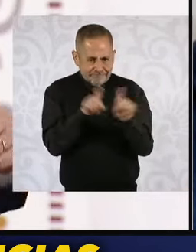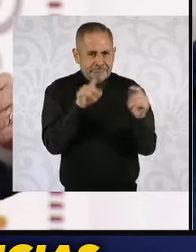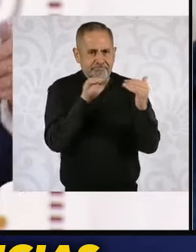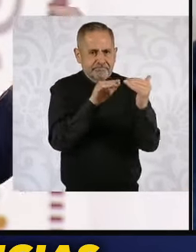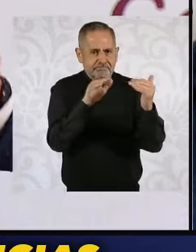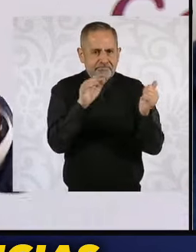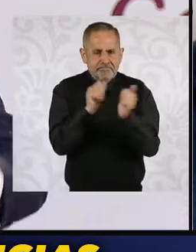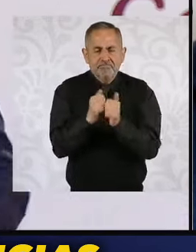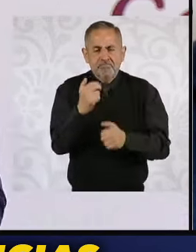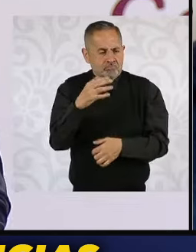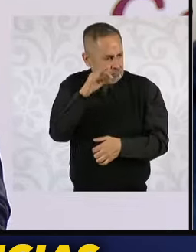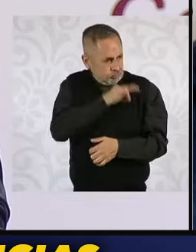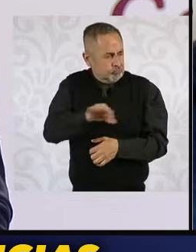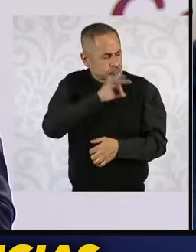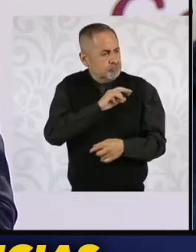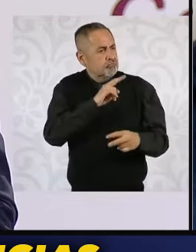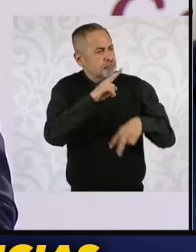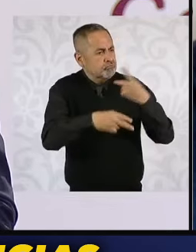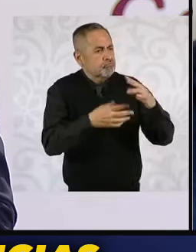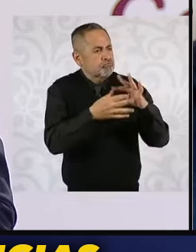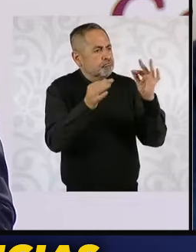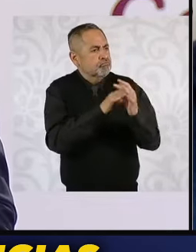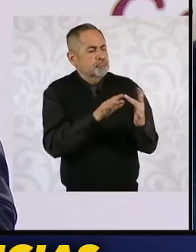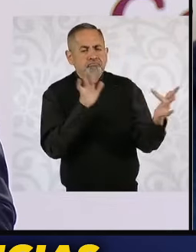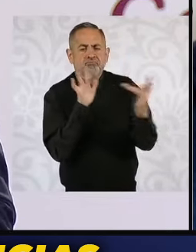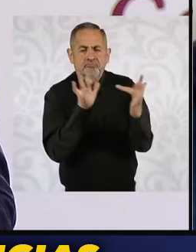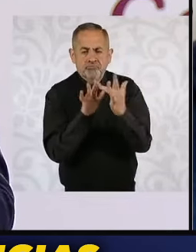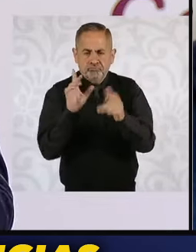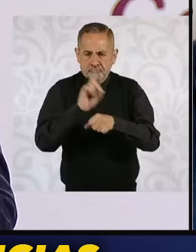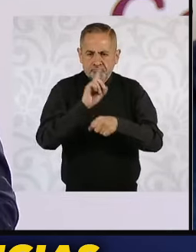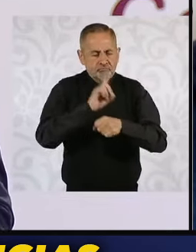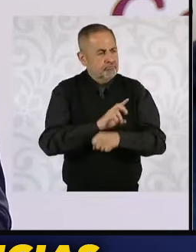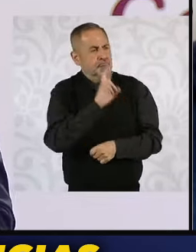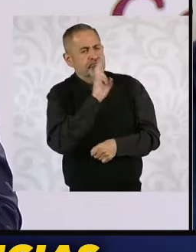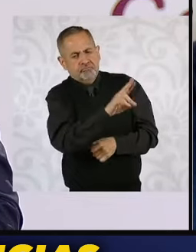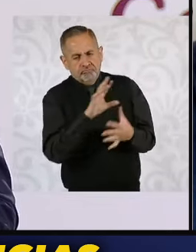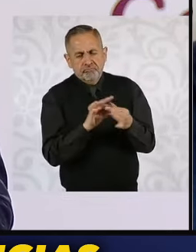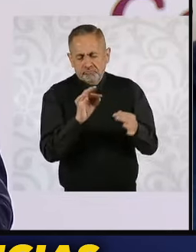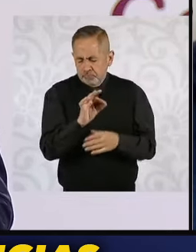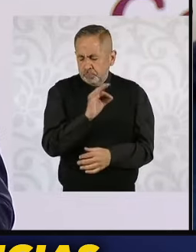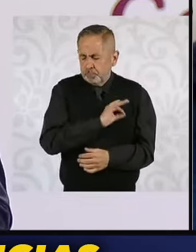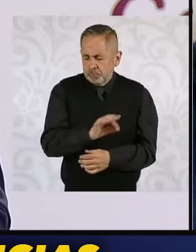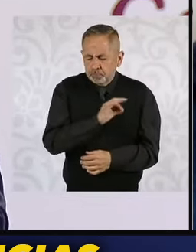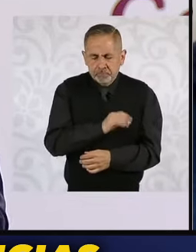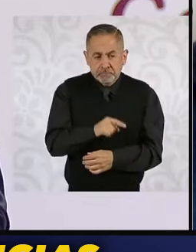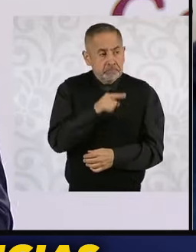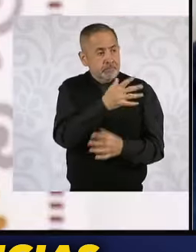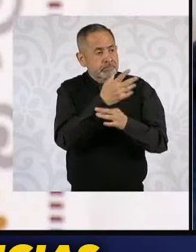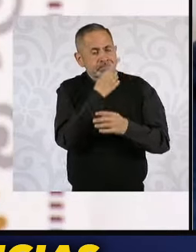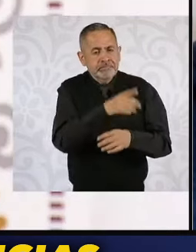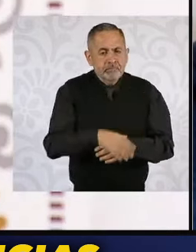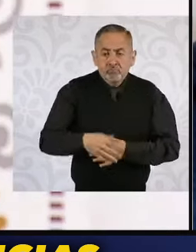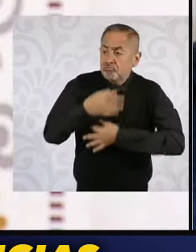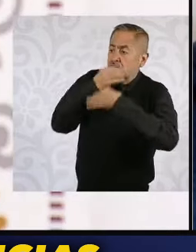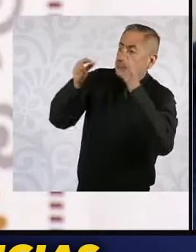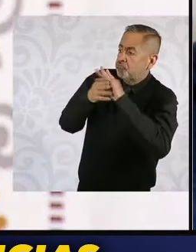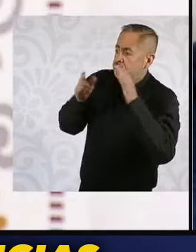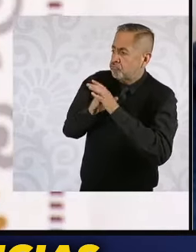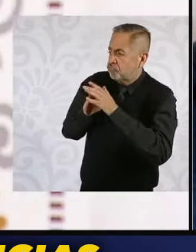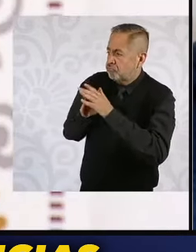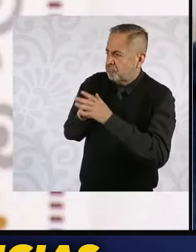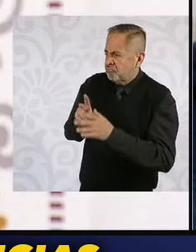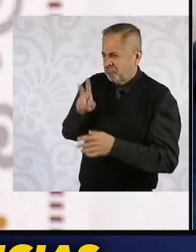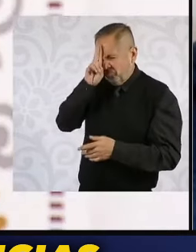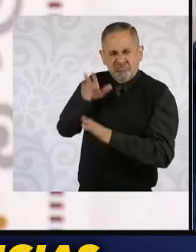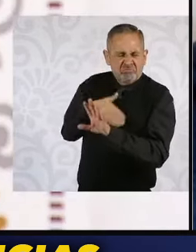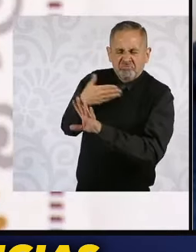posibilidades de contacto diario a raíz de esta declaración, que no es una declaración hostil, sino más bien